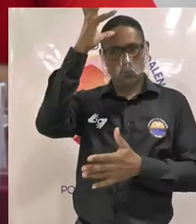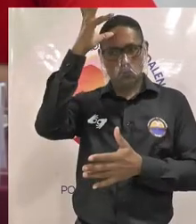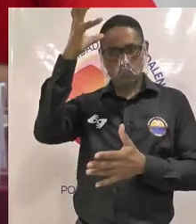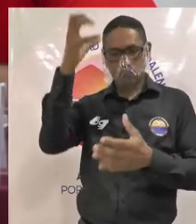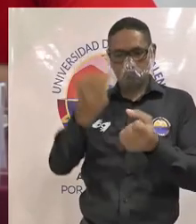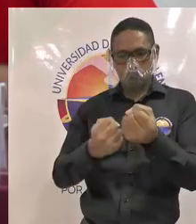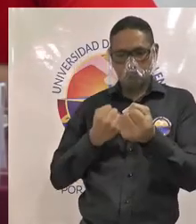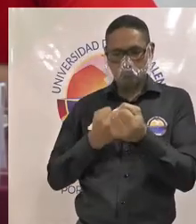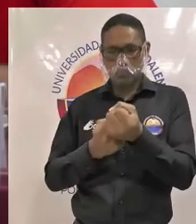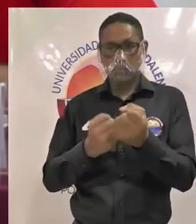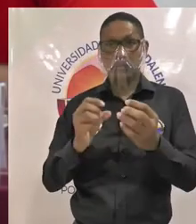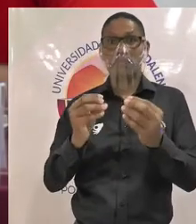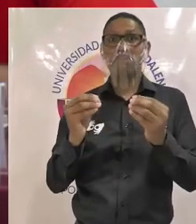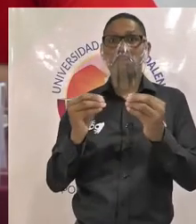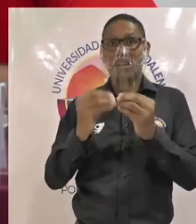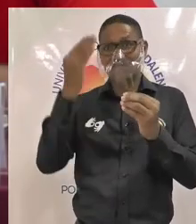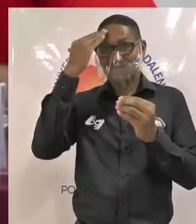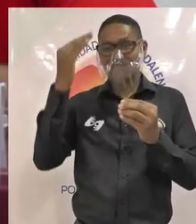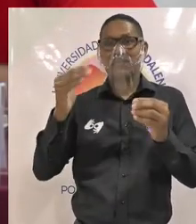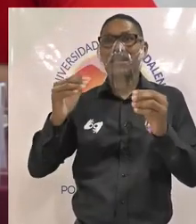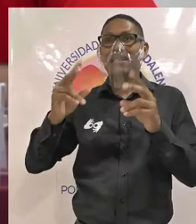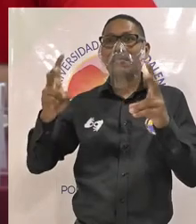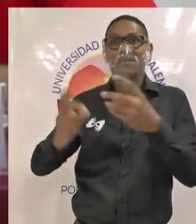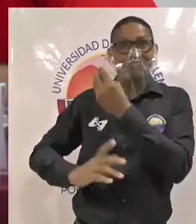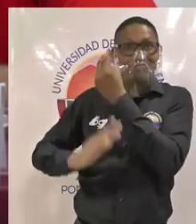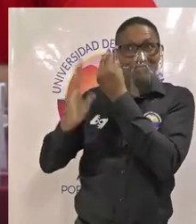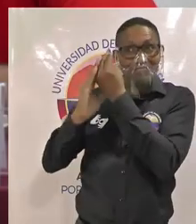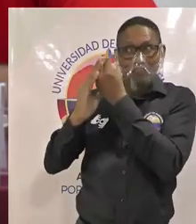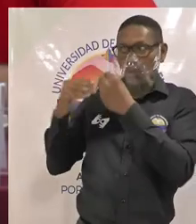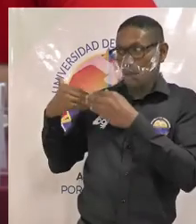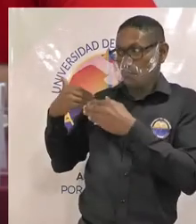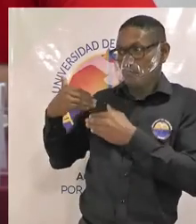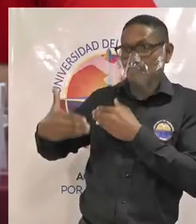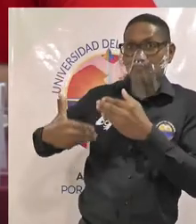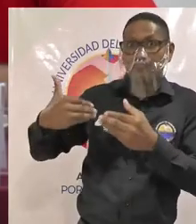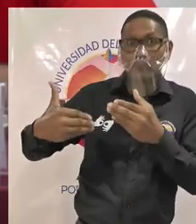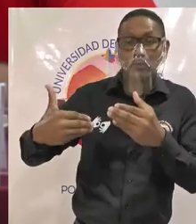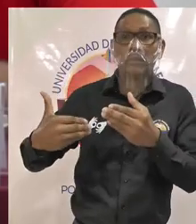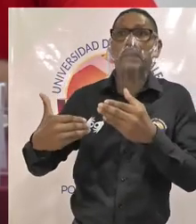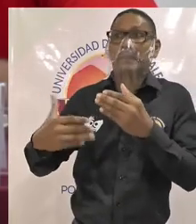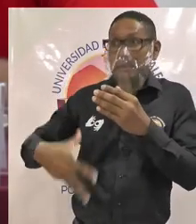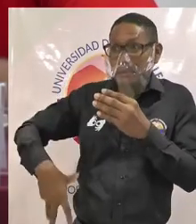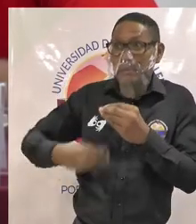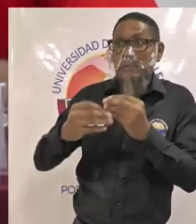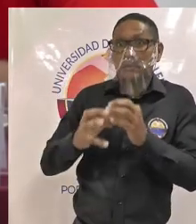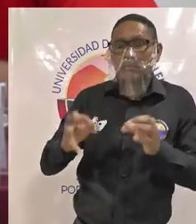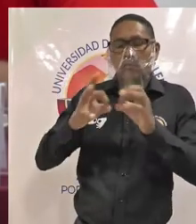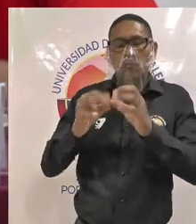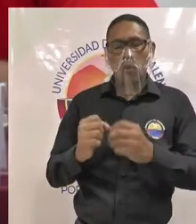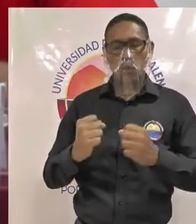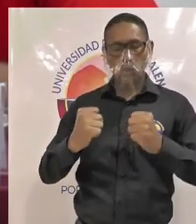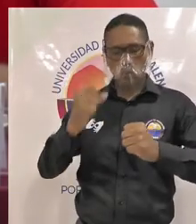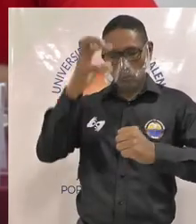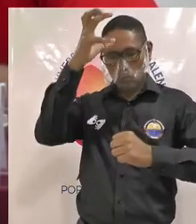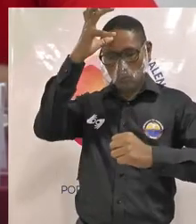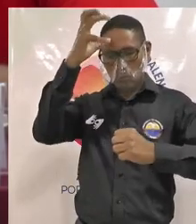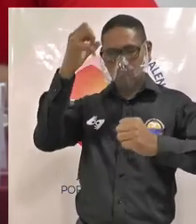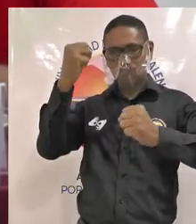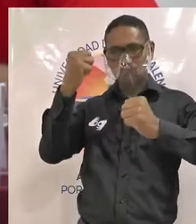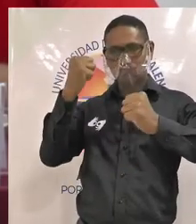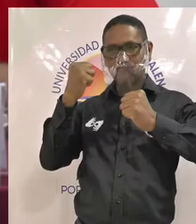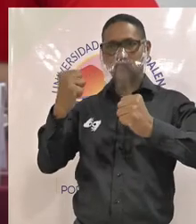y más con esto de los temas de los resultados de aprendizaje permiten aprender y afianzar los conocimientos